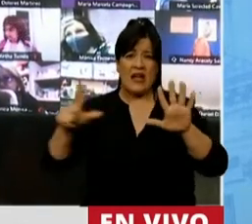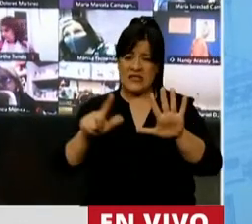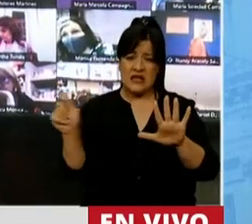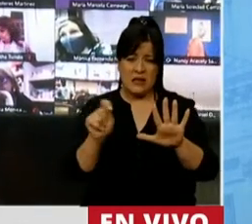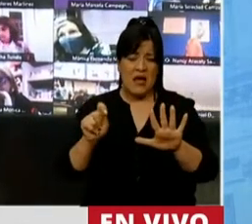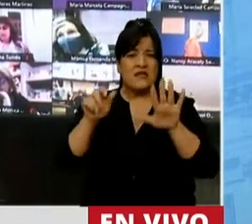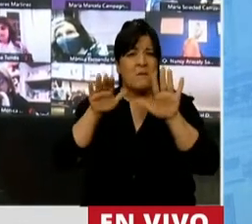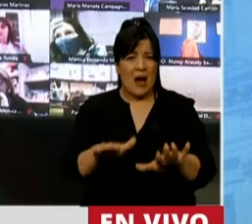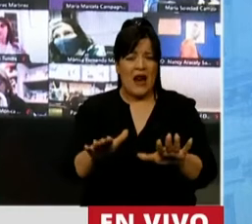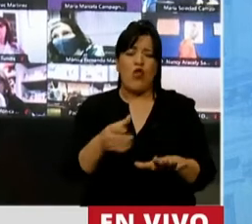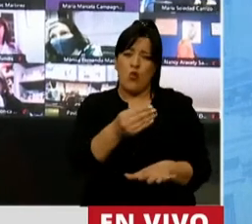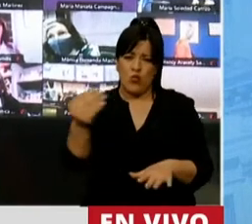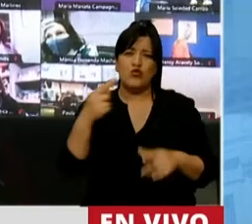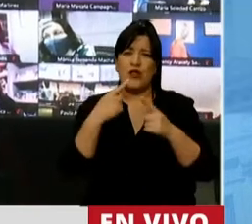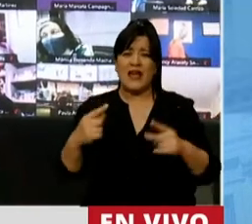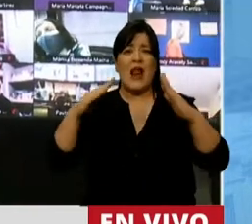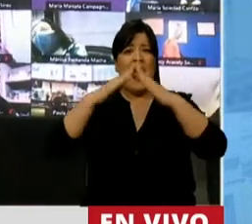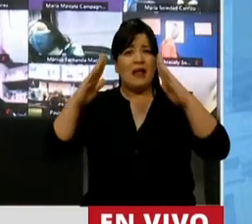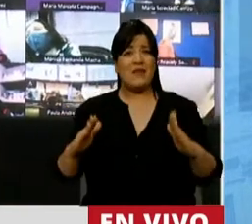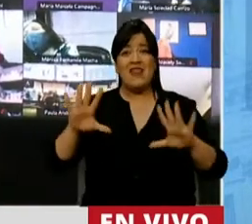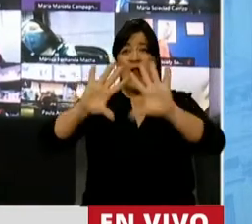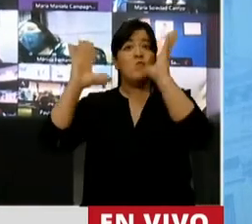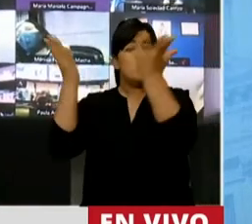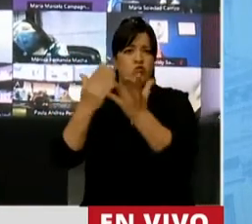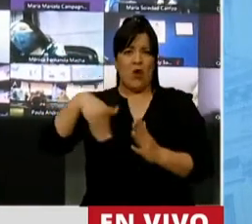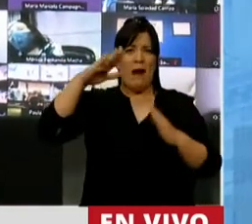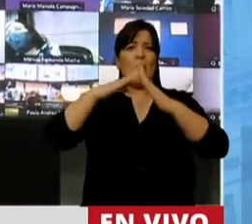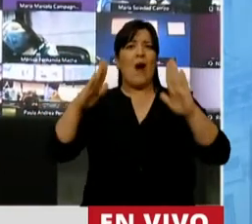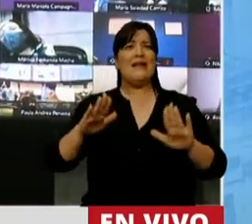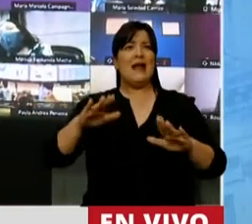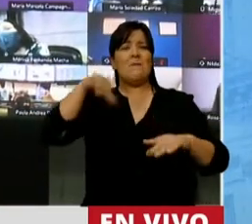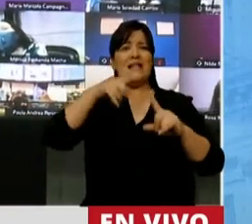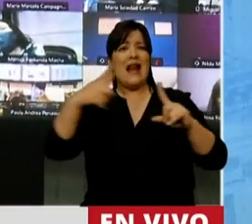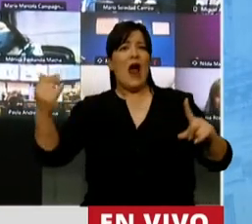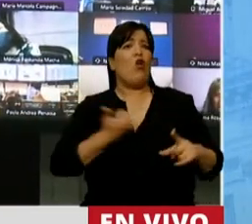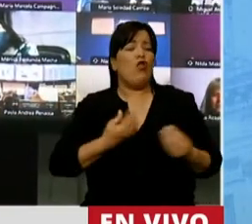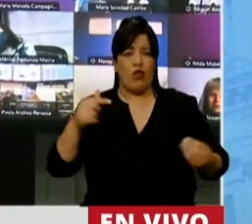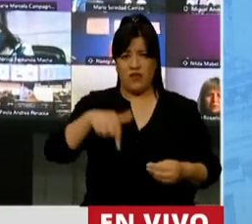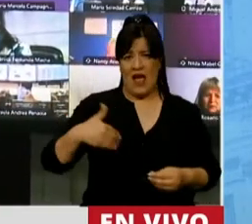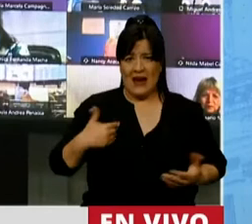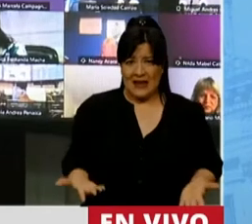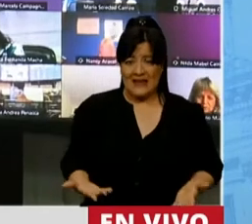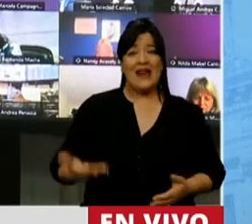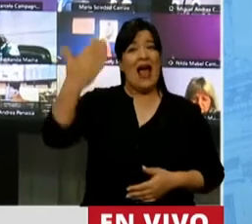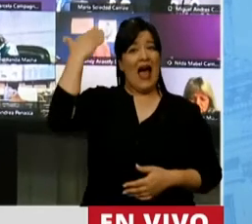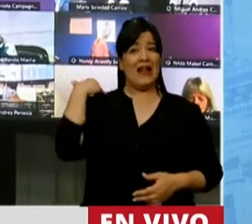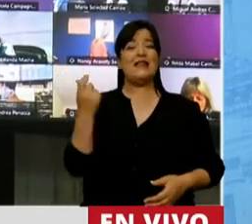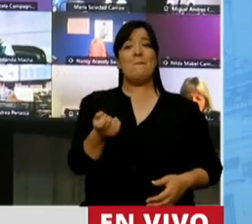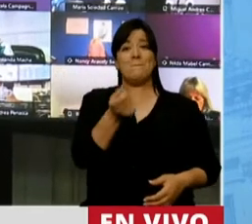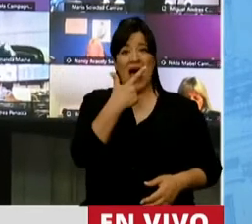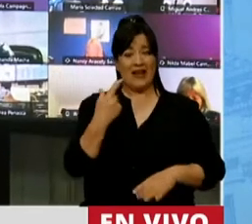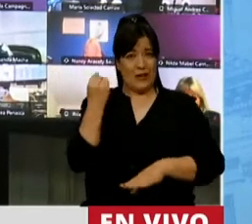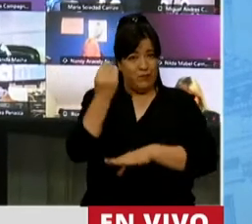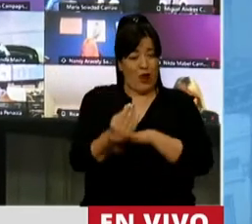decir lo que muchos dijeron, la cuarentena más larga del mundo. En nuestro gobierno, con Mauricio Macri, presidente,